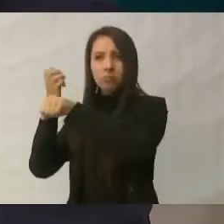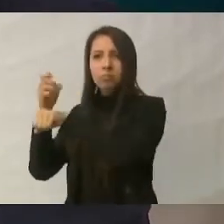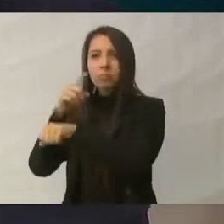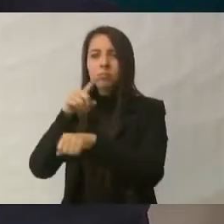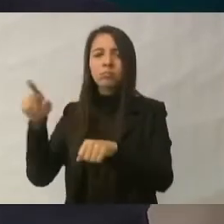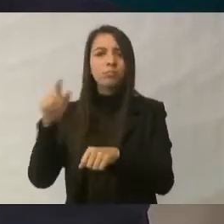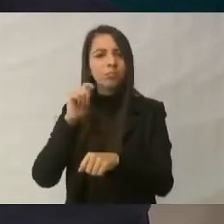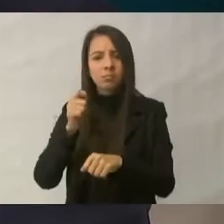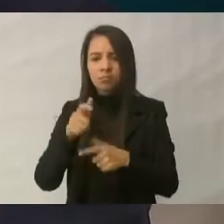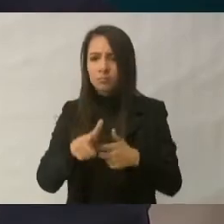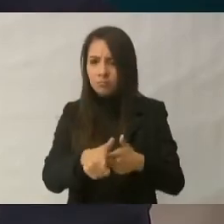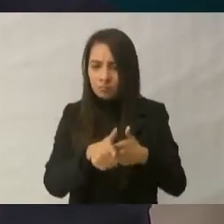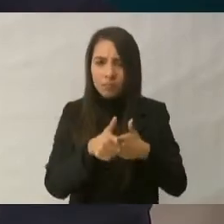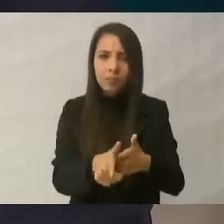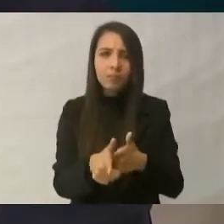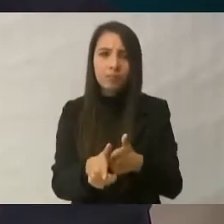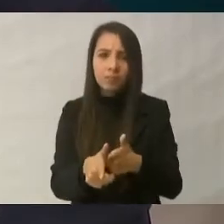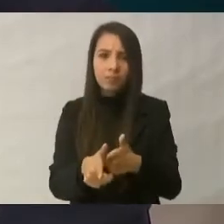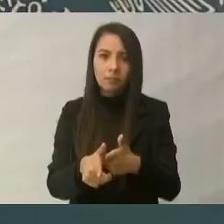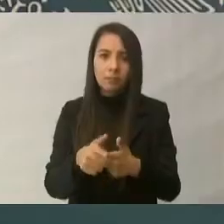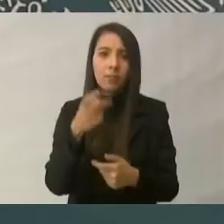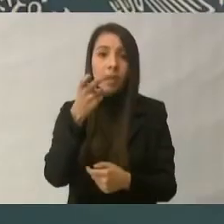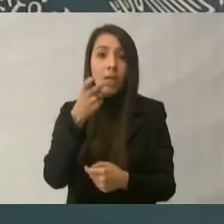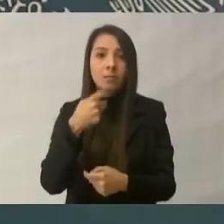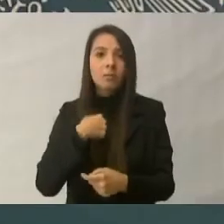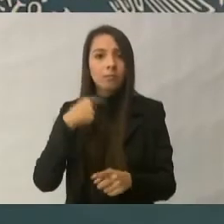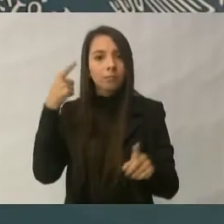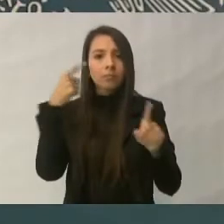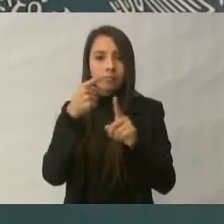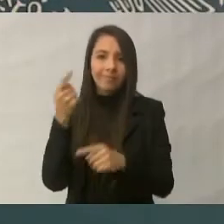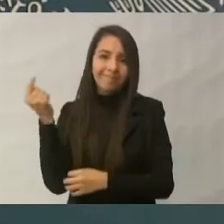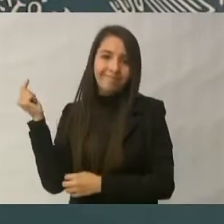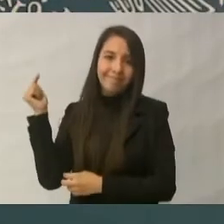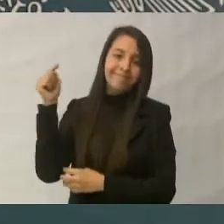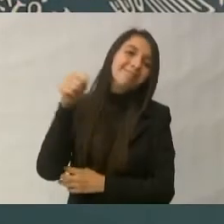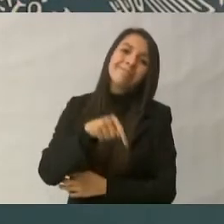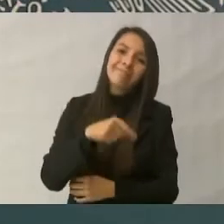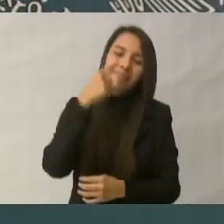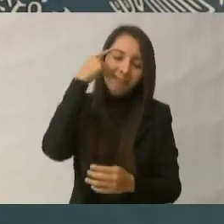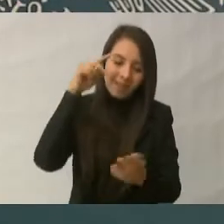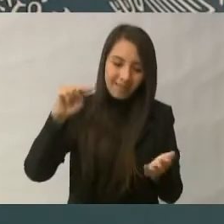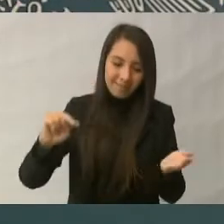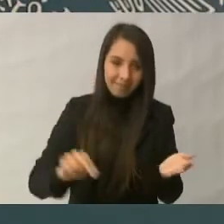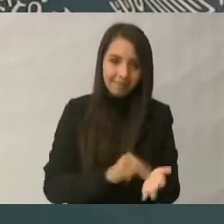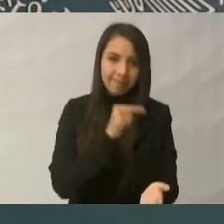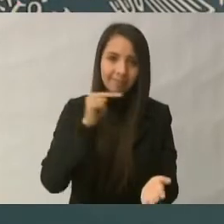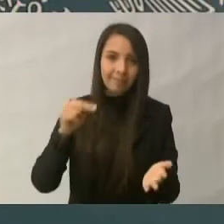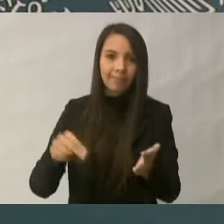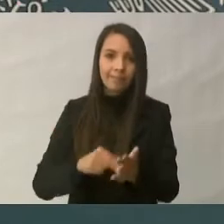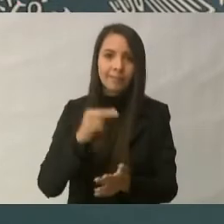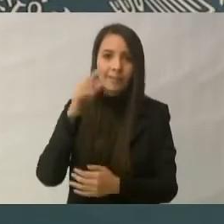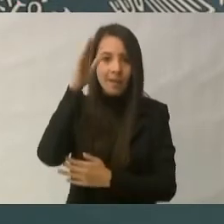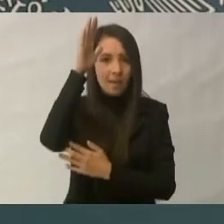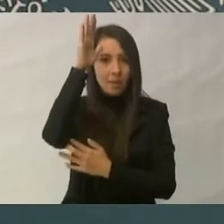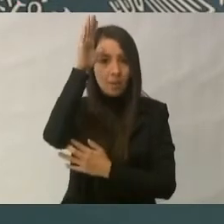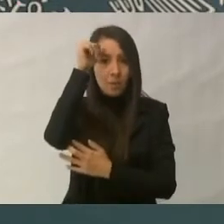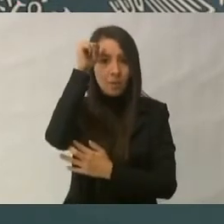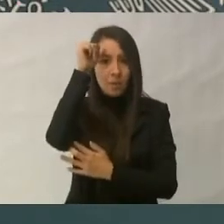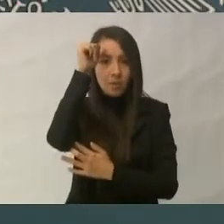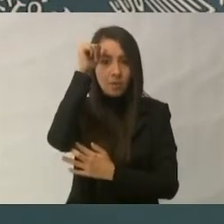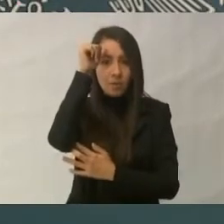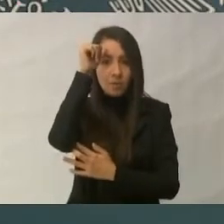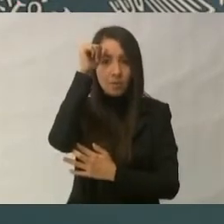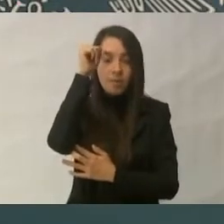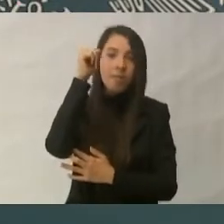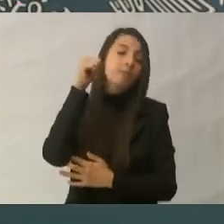vengo a firmar aquí con ustedes el decreto para que se mantenga